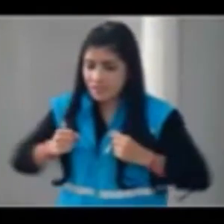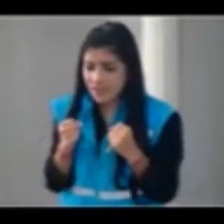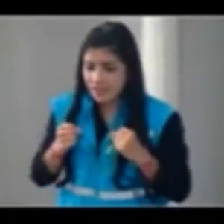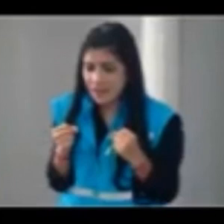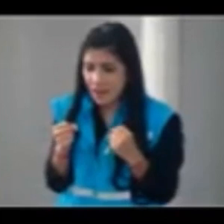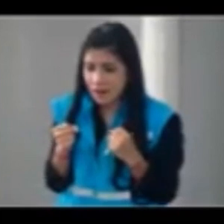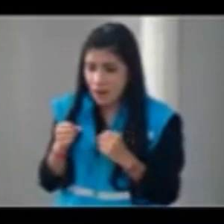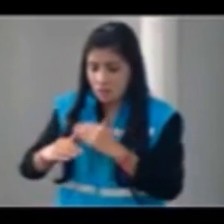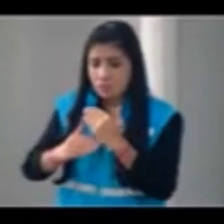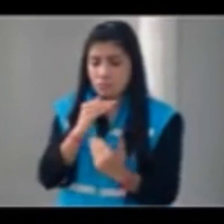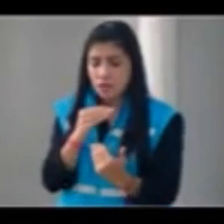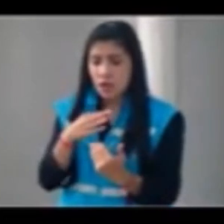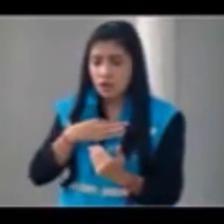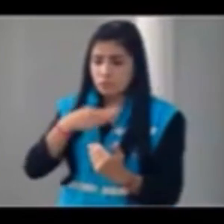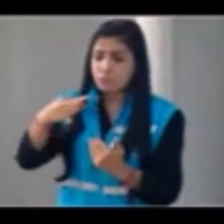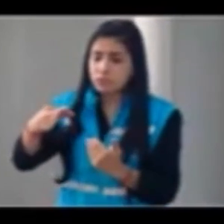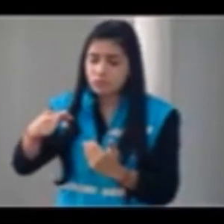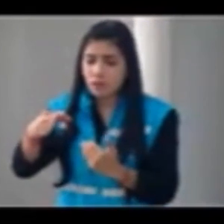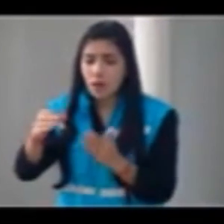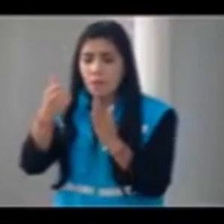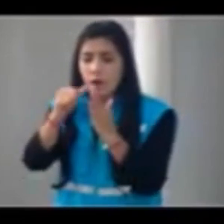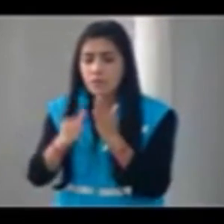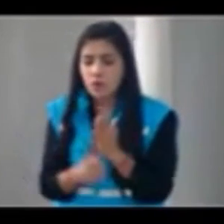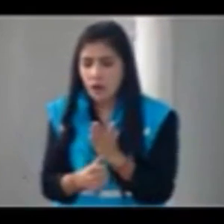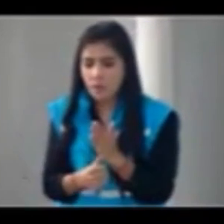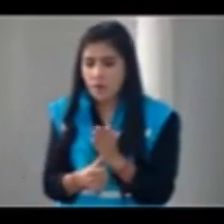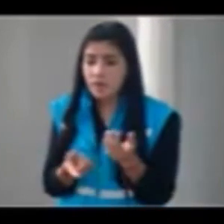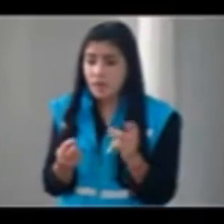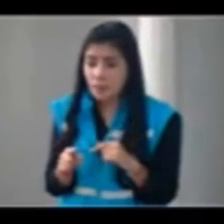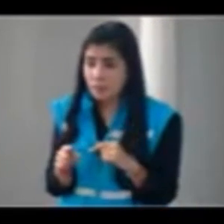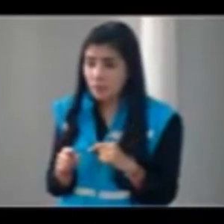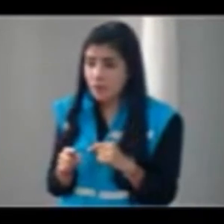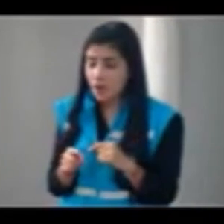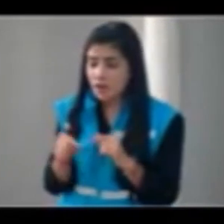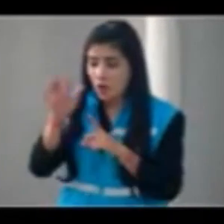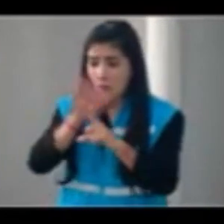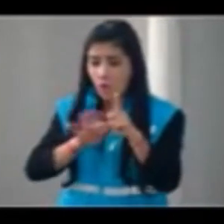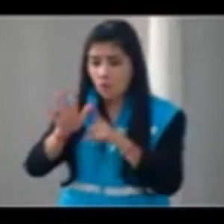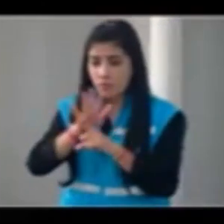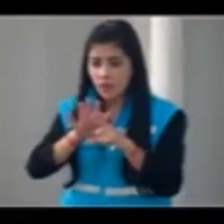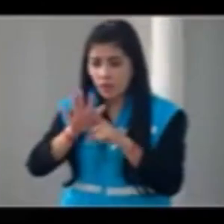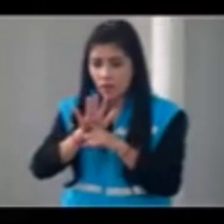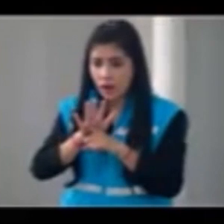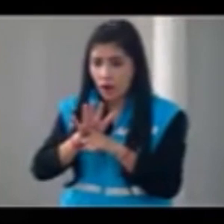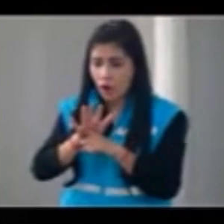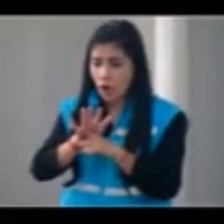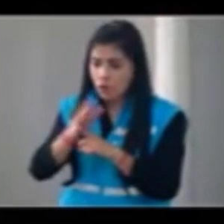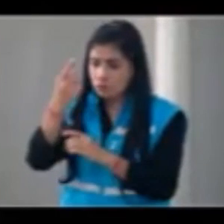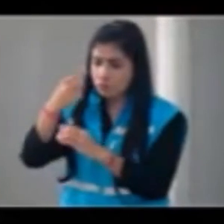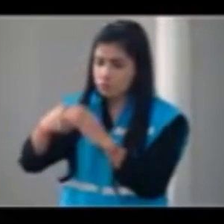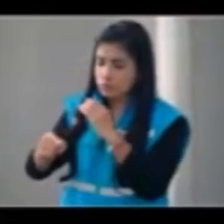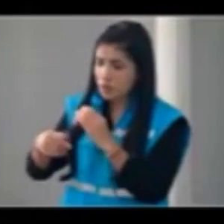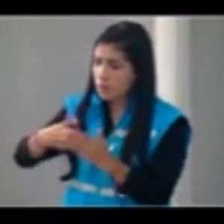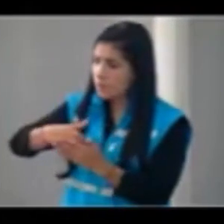segundo pues que también me pidieron un video para hacer un informe especial sobre los temas de los datos y finalmente nunca fue publicado. Pero